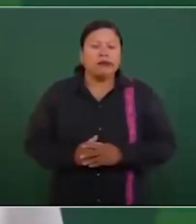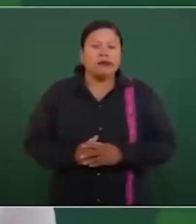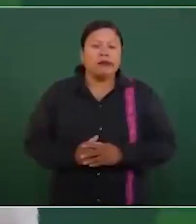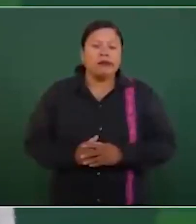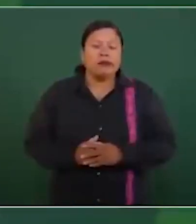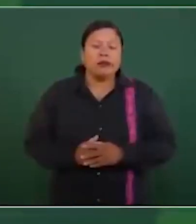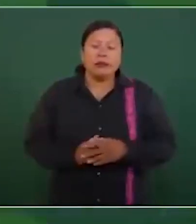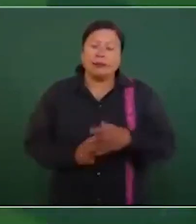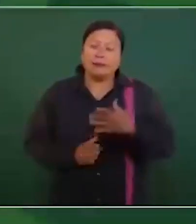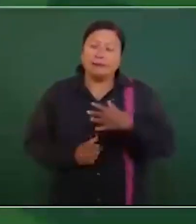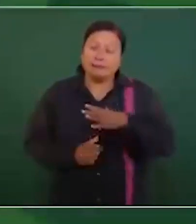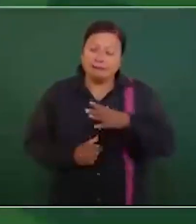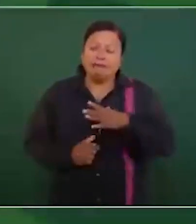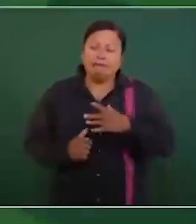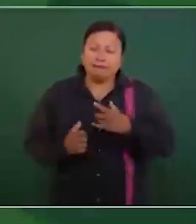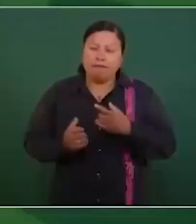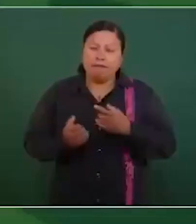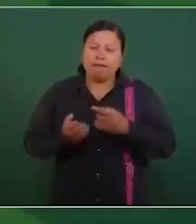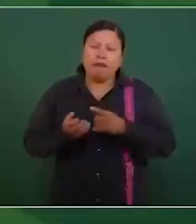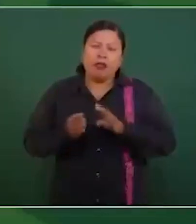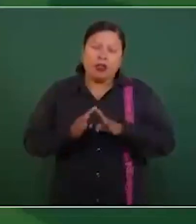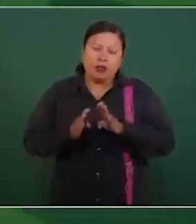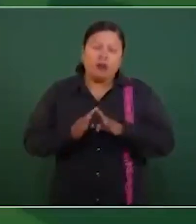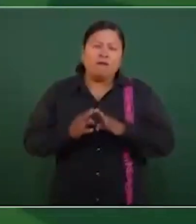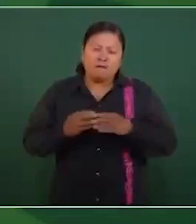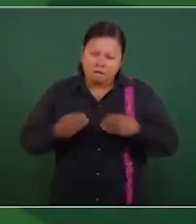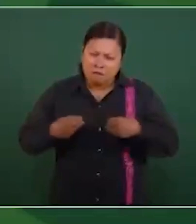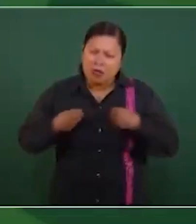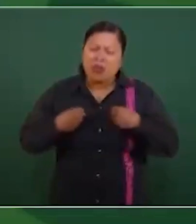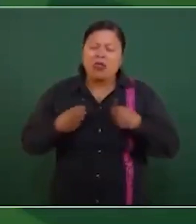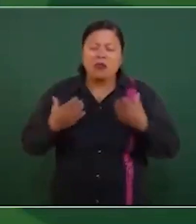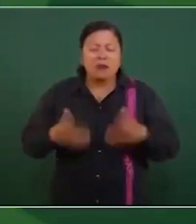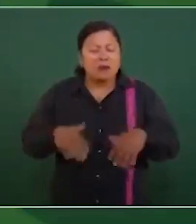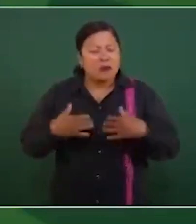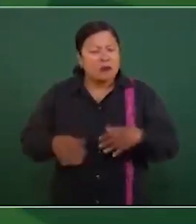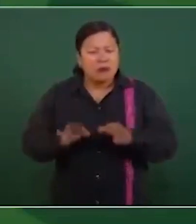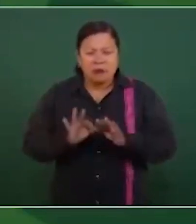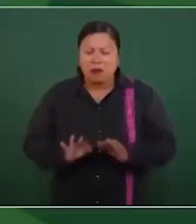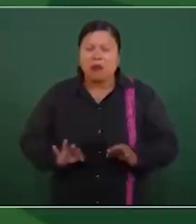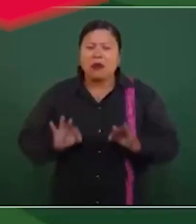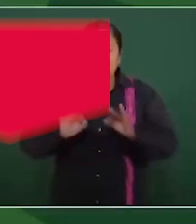fructífera vida intelectual.